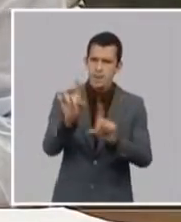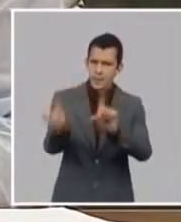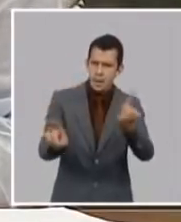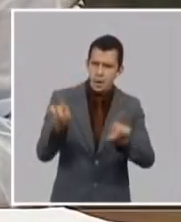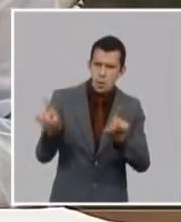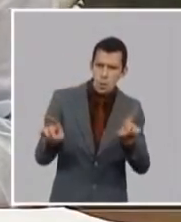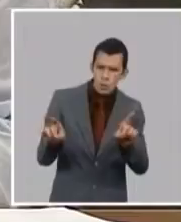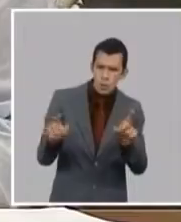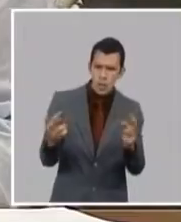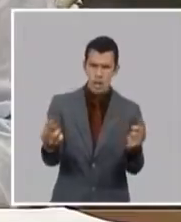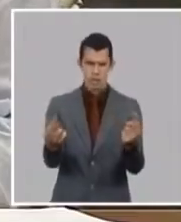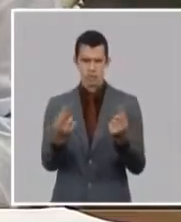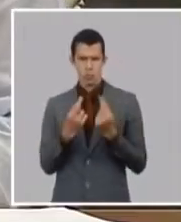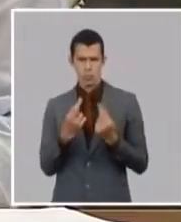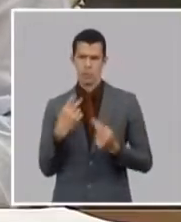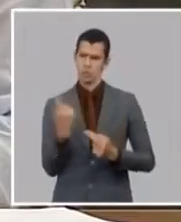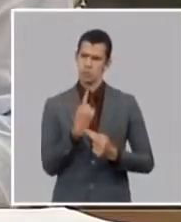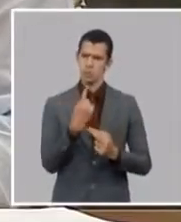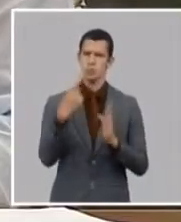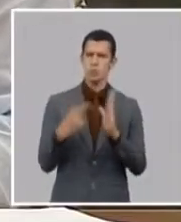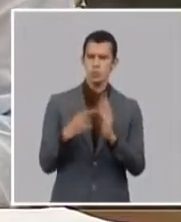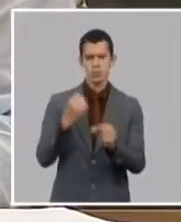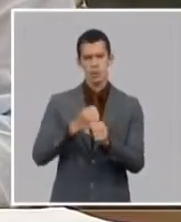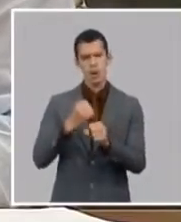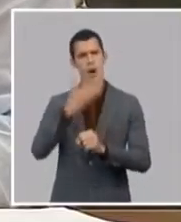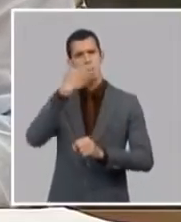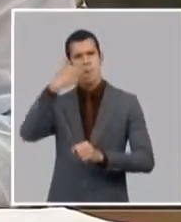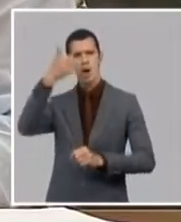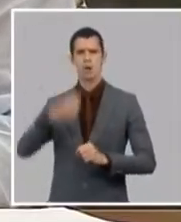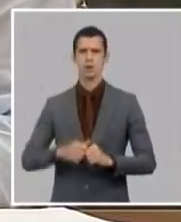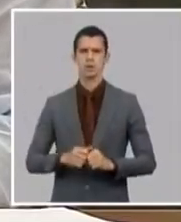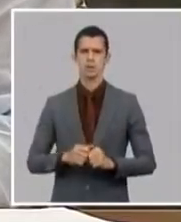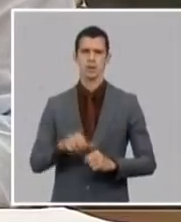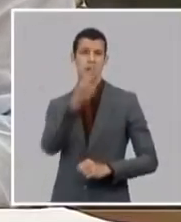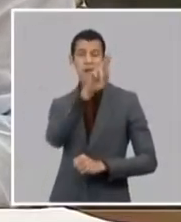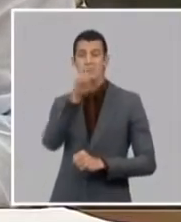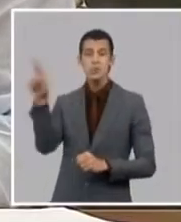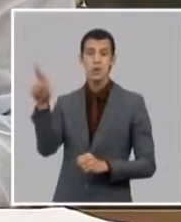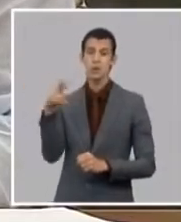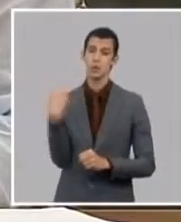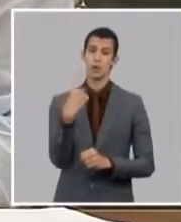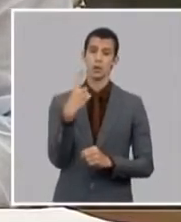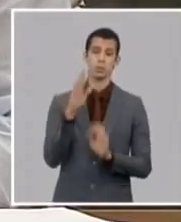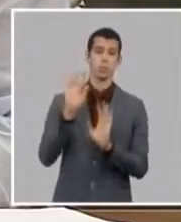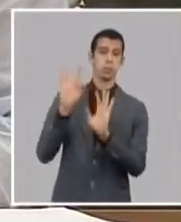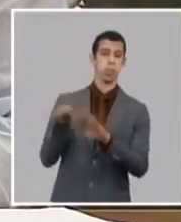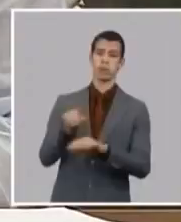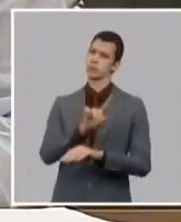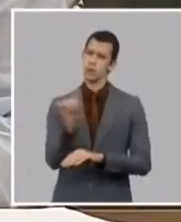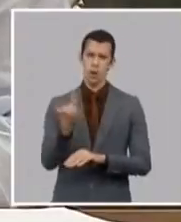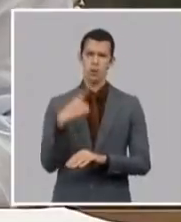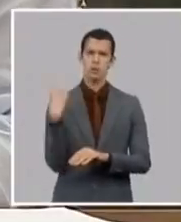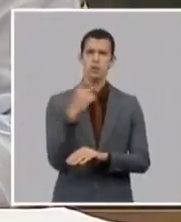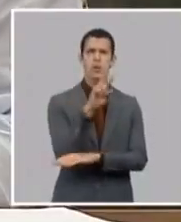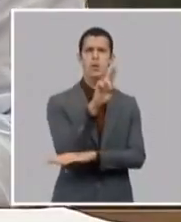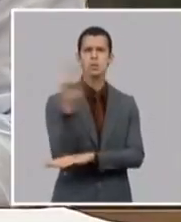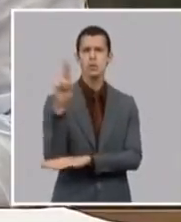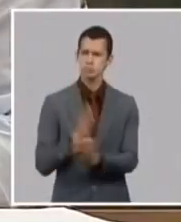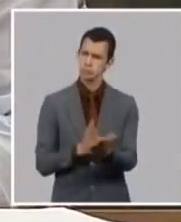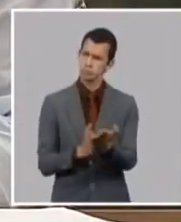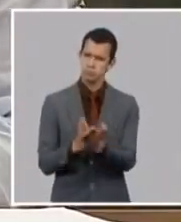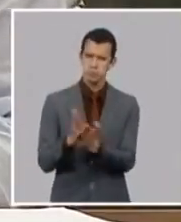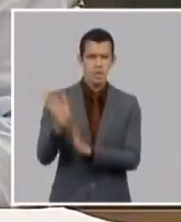revolución la vamos a defender hasta las últimas consecuencias eso es una una convicción hacemos un llamado a la solidaridad